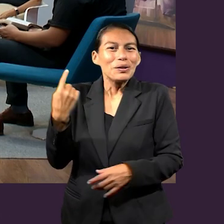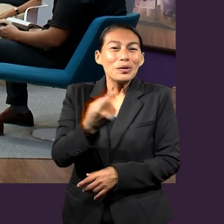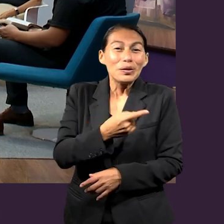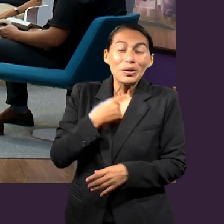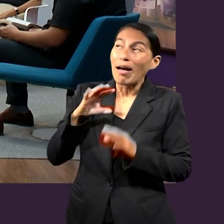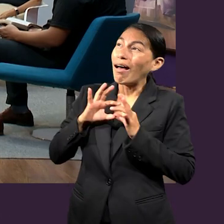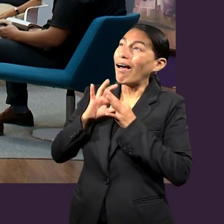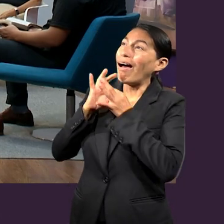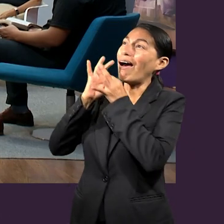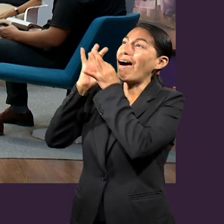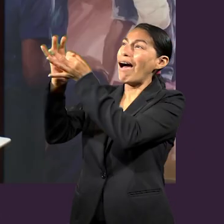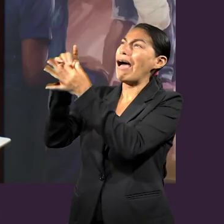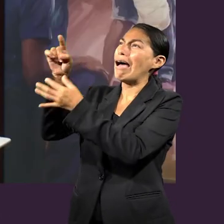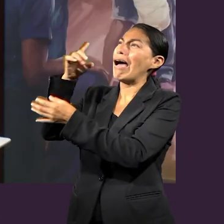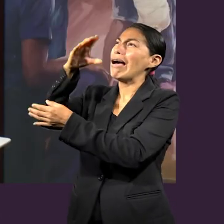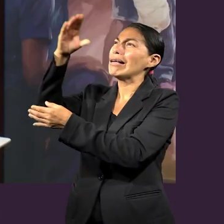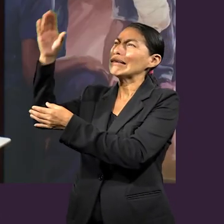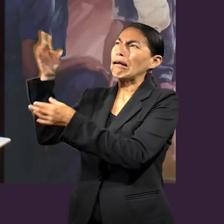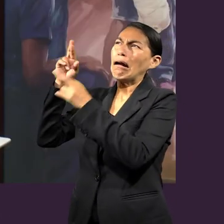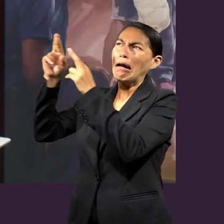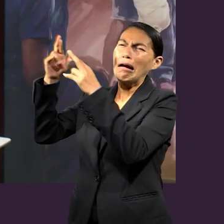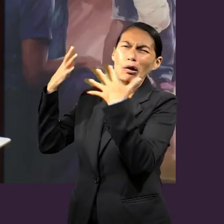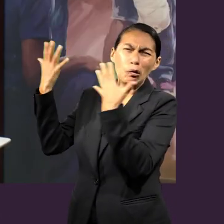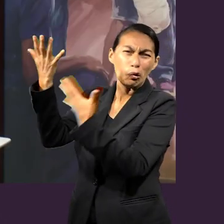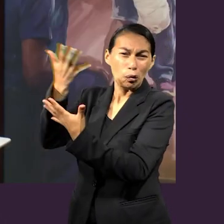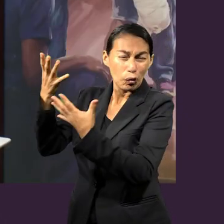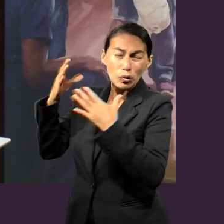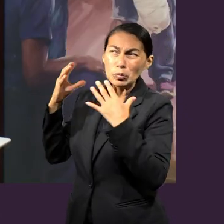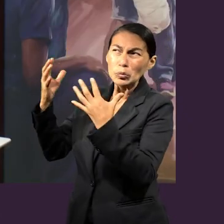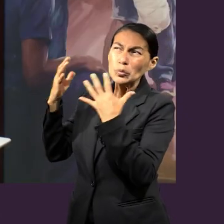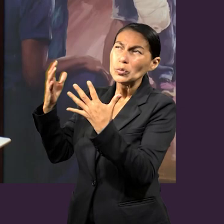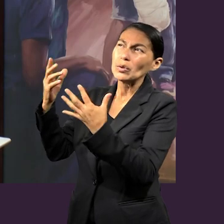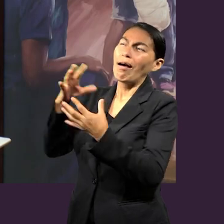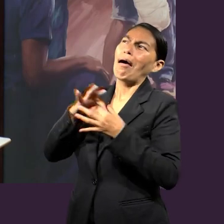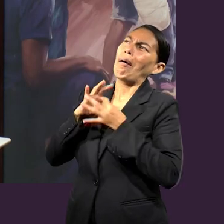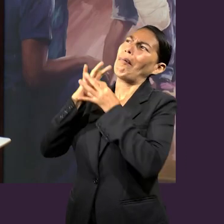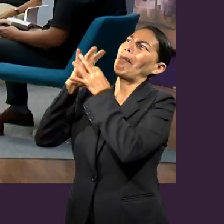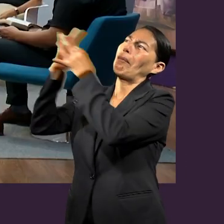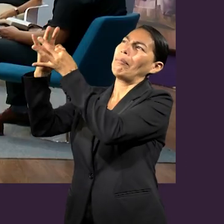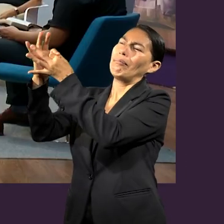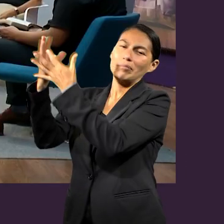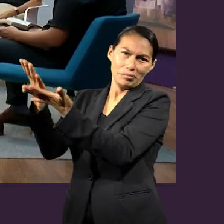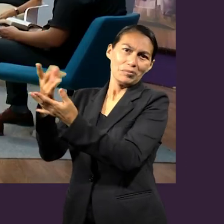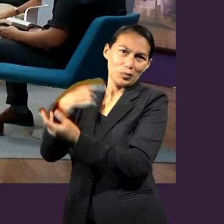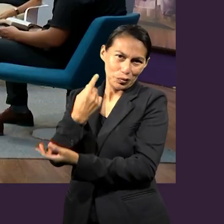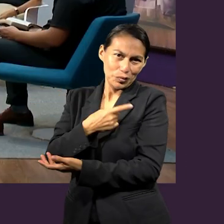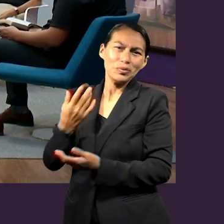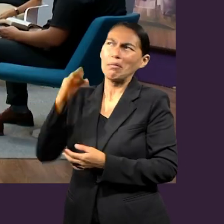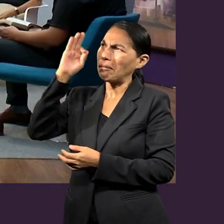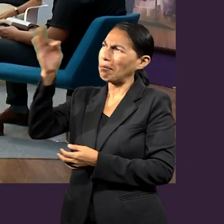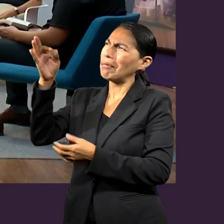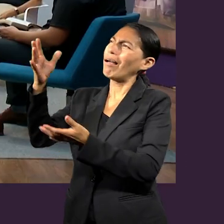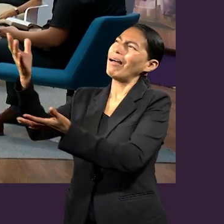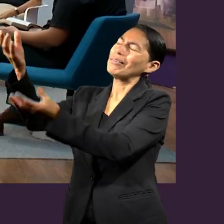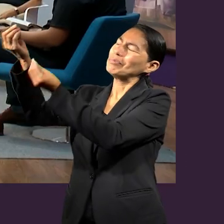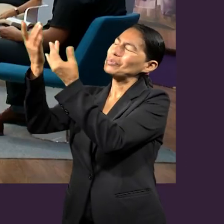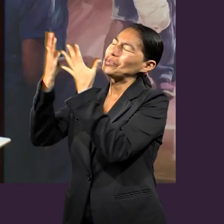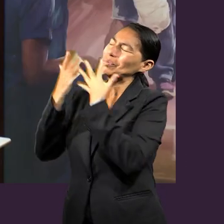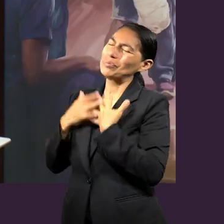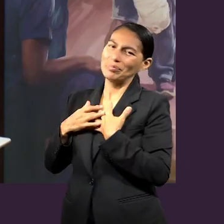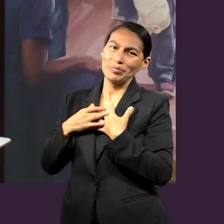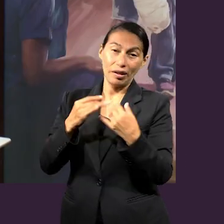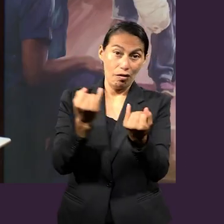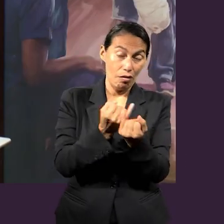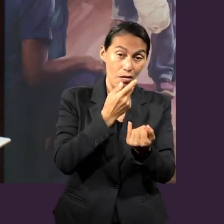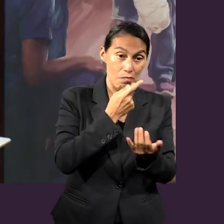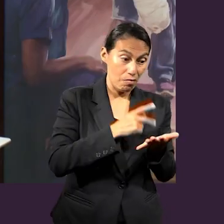de que tenemos acceso a todas las riquezas de Dios, pero tenemos que apropiarnos y acercarnos a Y así como Pablo oró